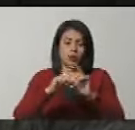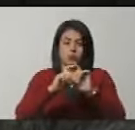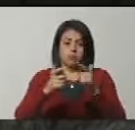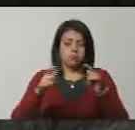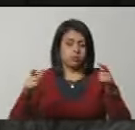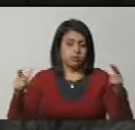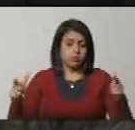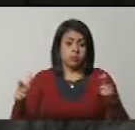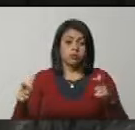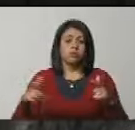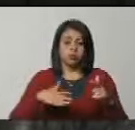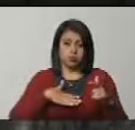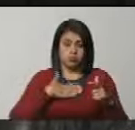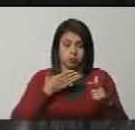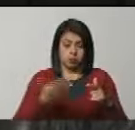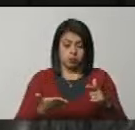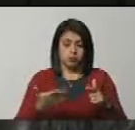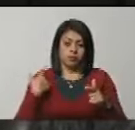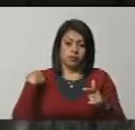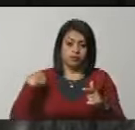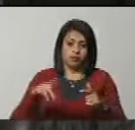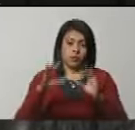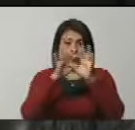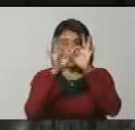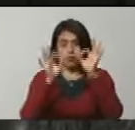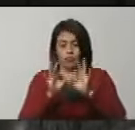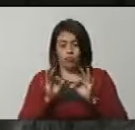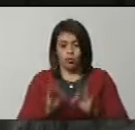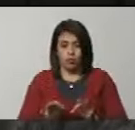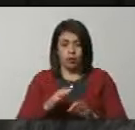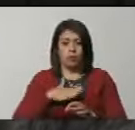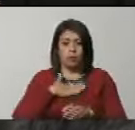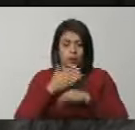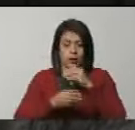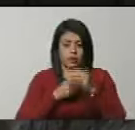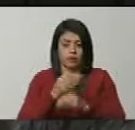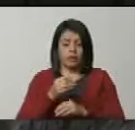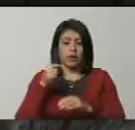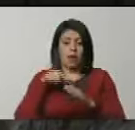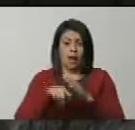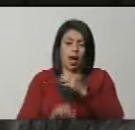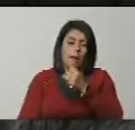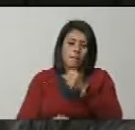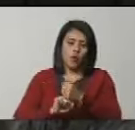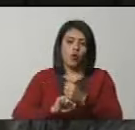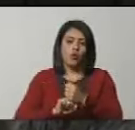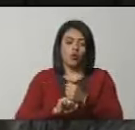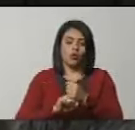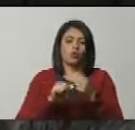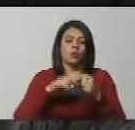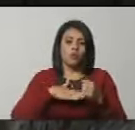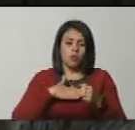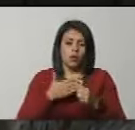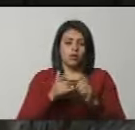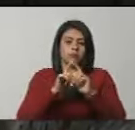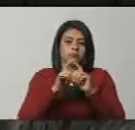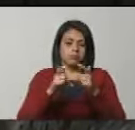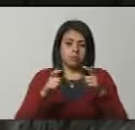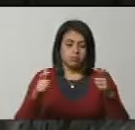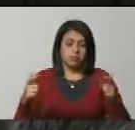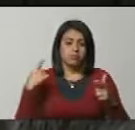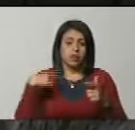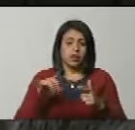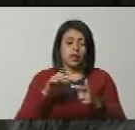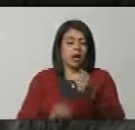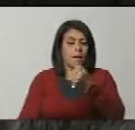población, si hay esa posibilidad, tenga ese mecanismo, tenga ese resorte, esa liga de poder crecer y